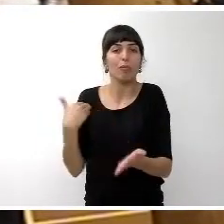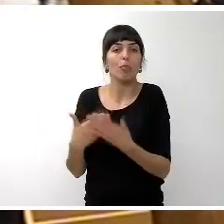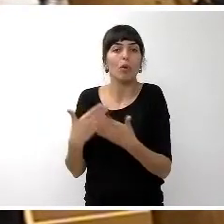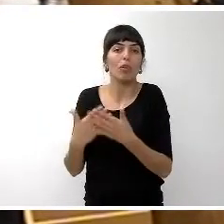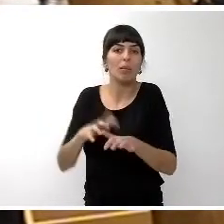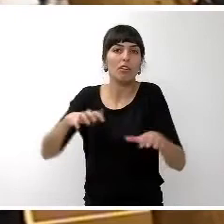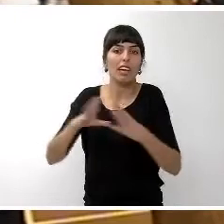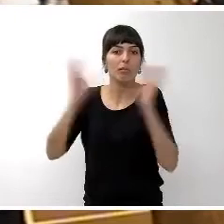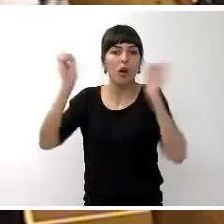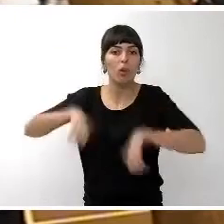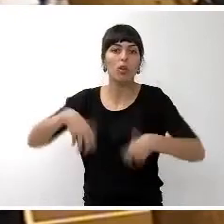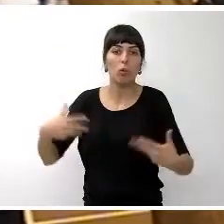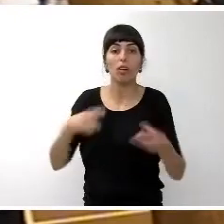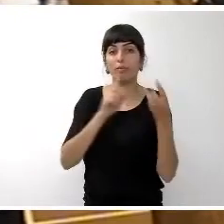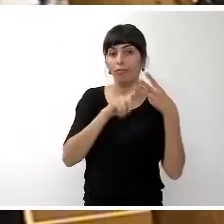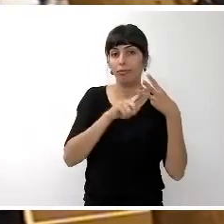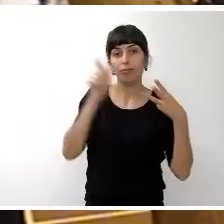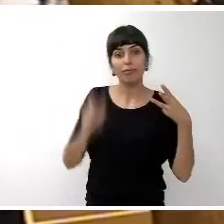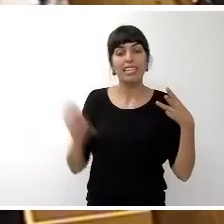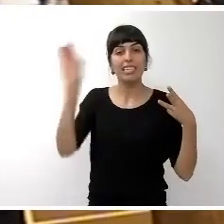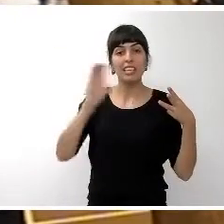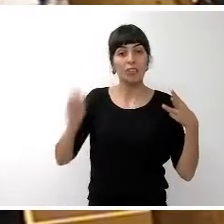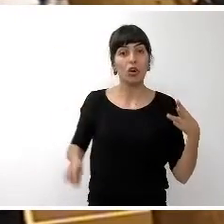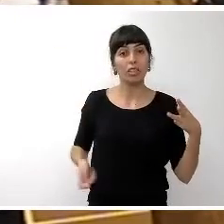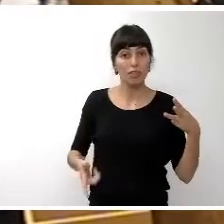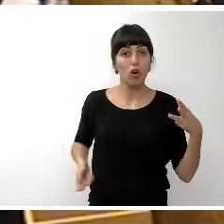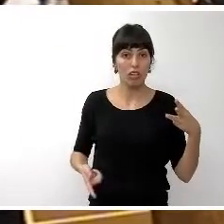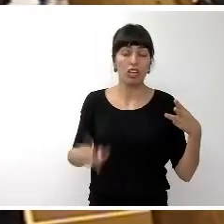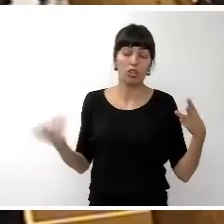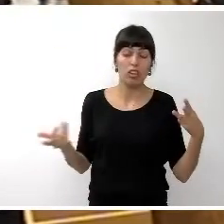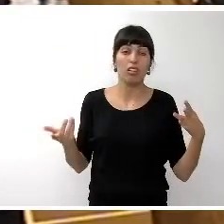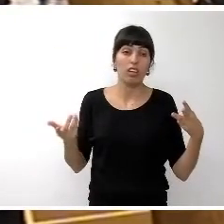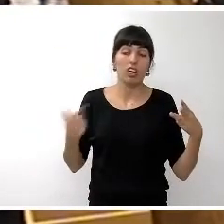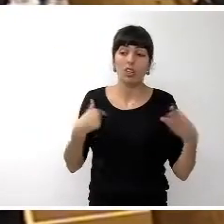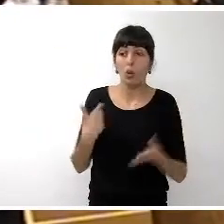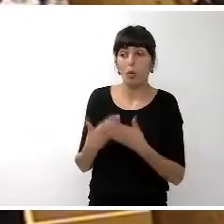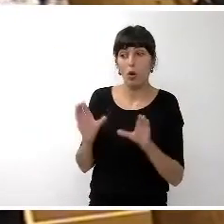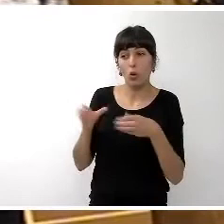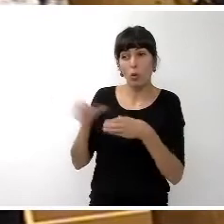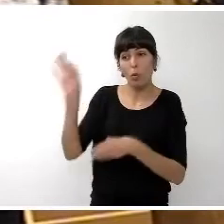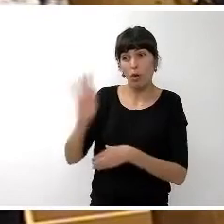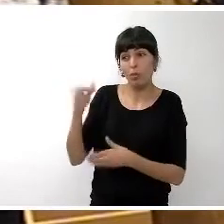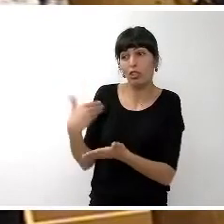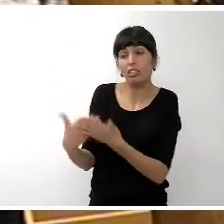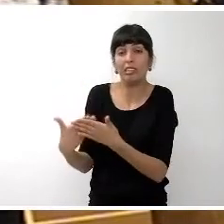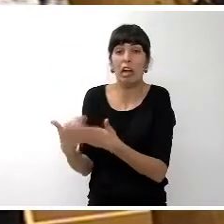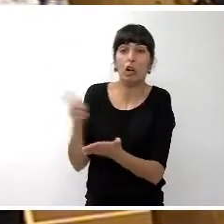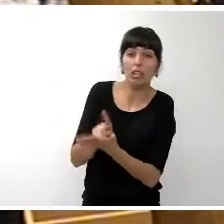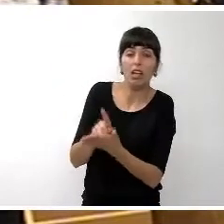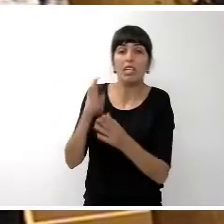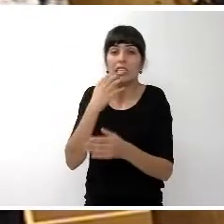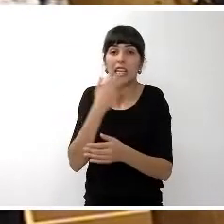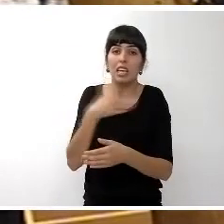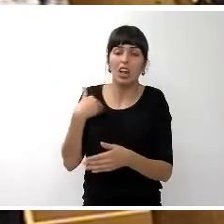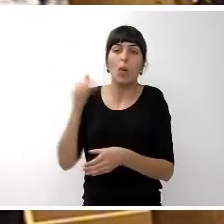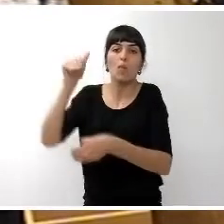fue la de Stephen Hawking. Y yo pediría al Grupo Podemos no solicitar a siquiera una votación en la que